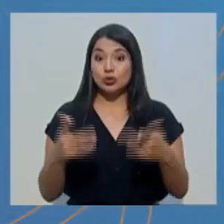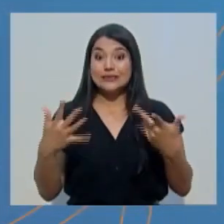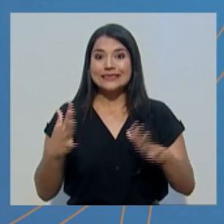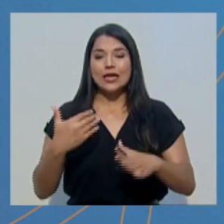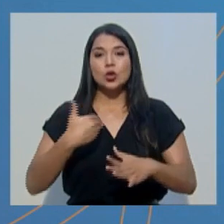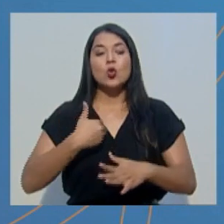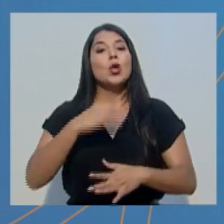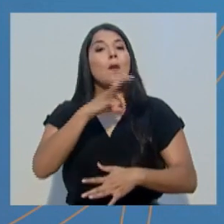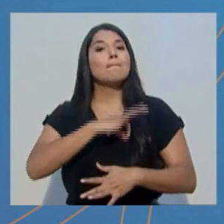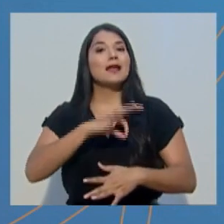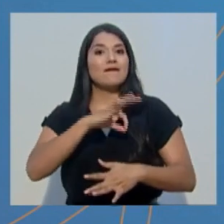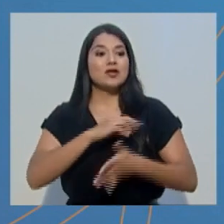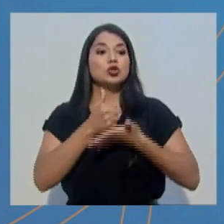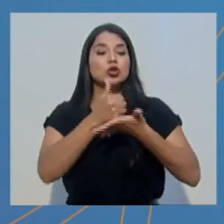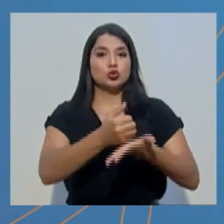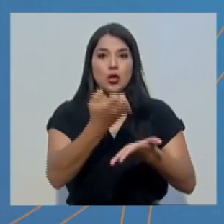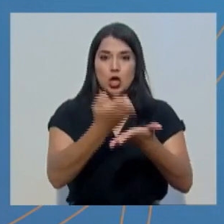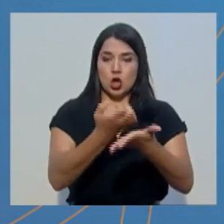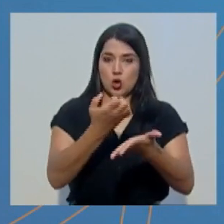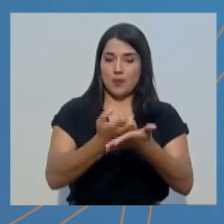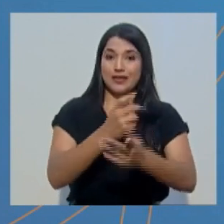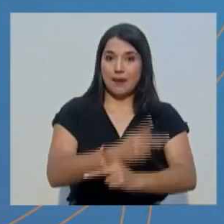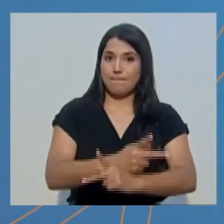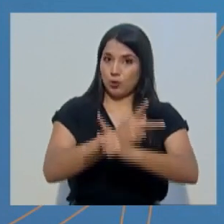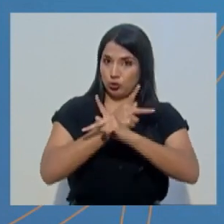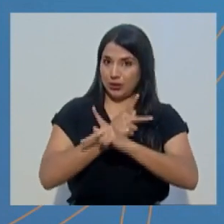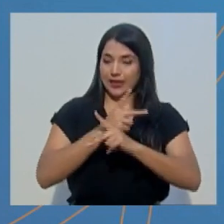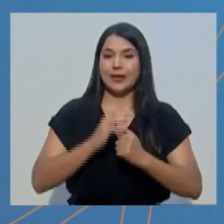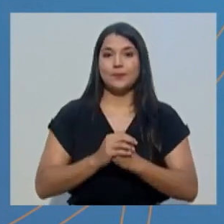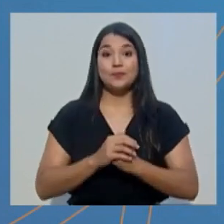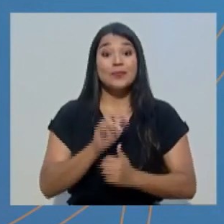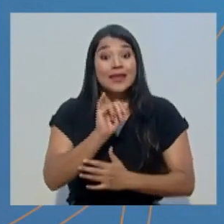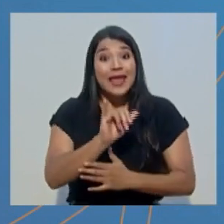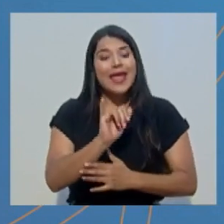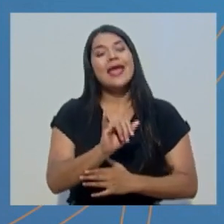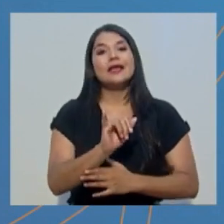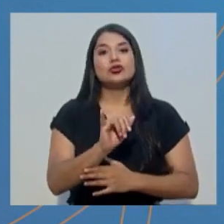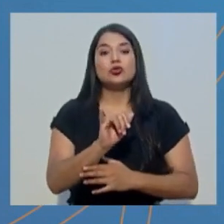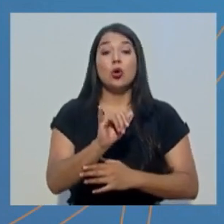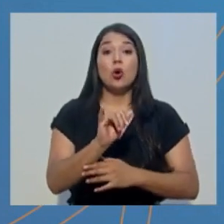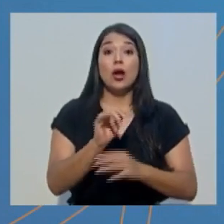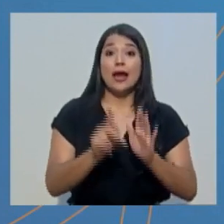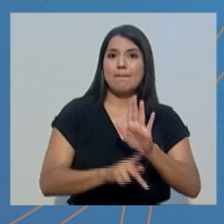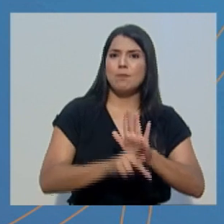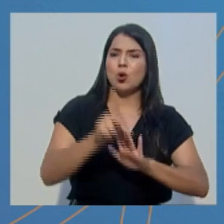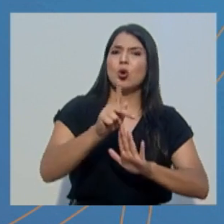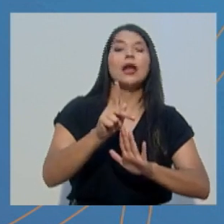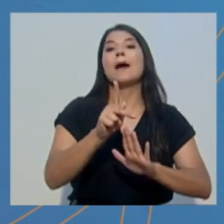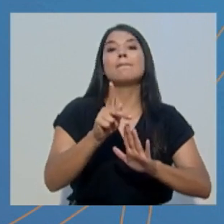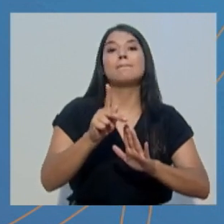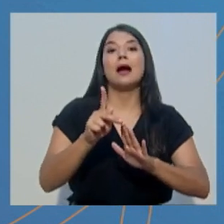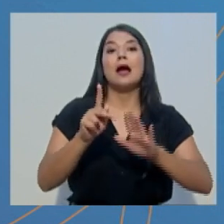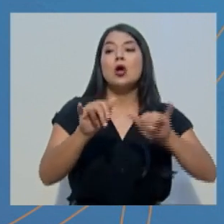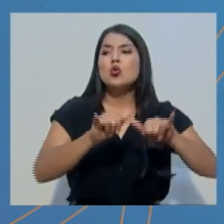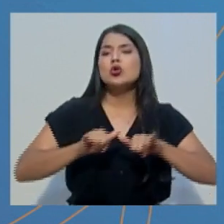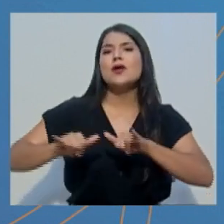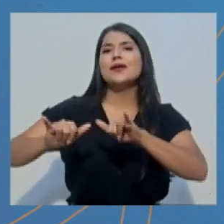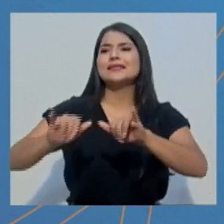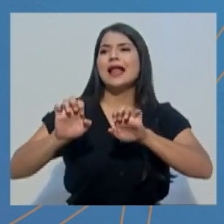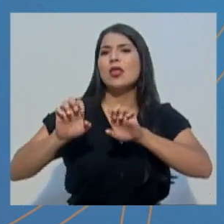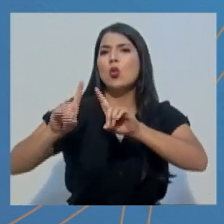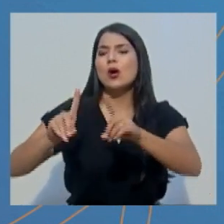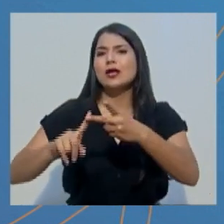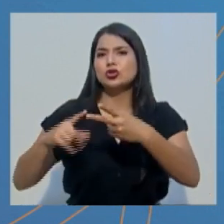beneficiarias del bono Proteger. Esto convierte al bono Proteger, más allá de los programas universales de educación